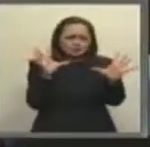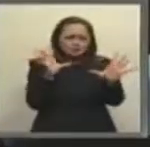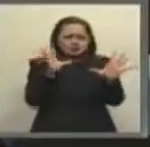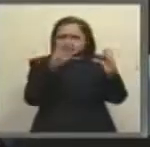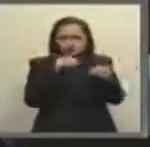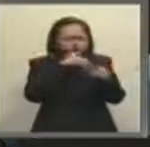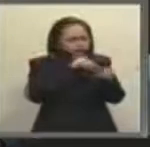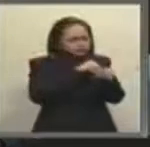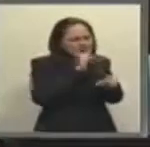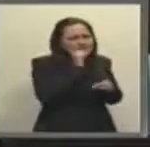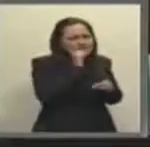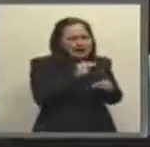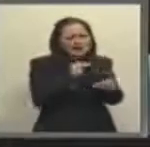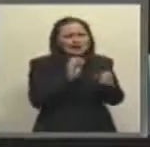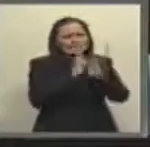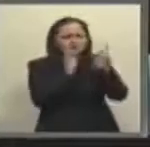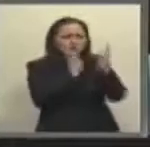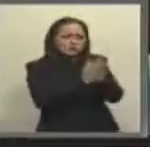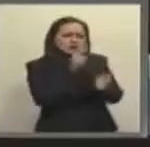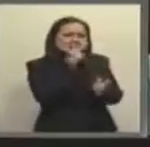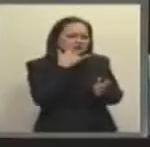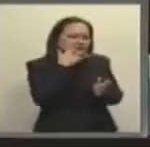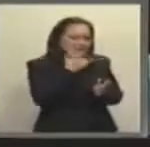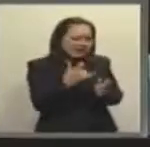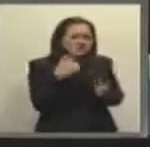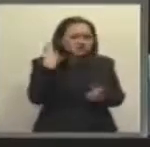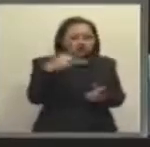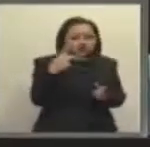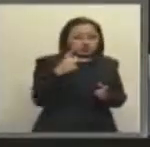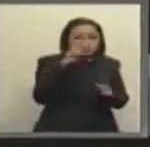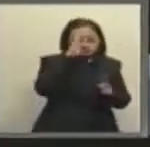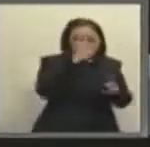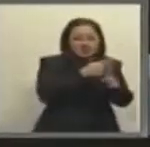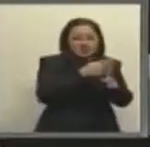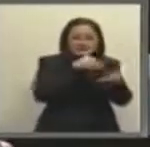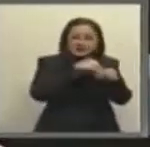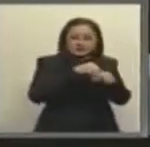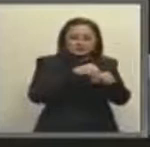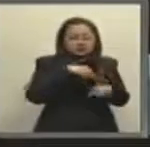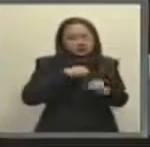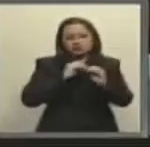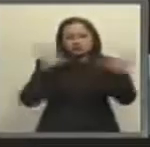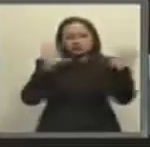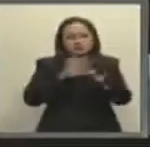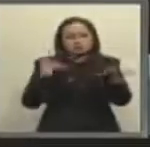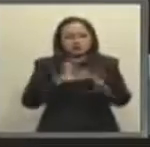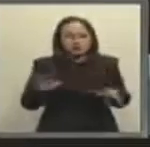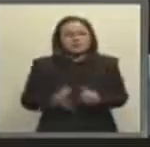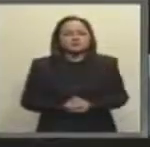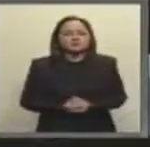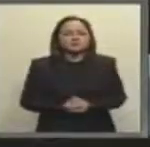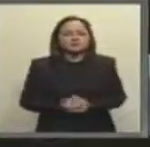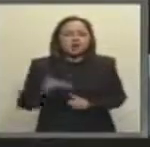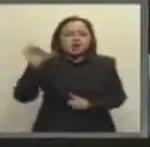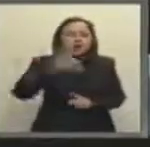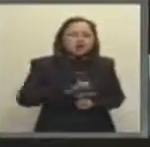esconder con tecnicismos sus perversas intenciones. El día de hoy lo que realmente van a hacer